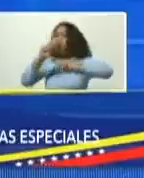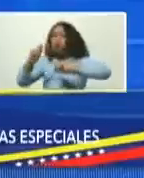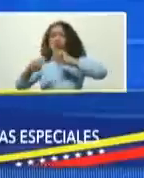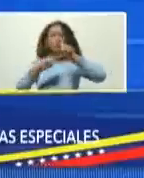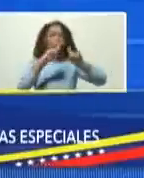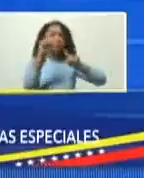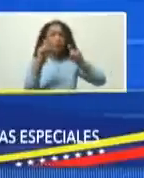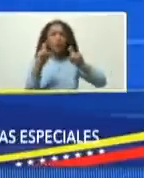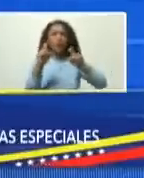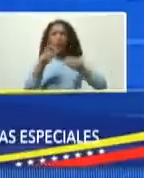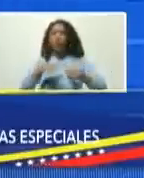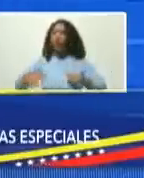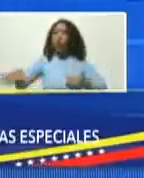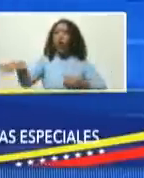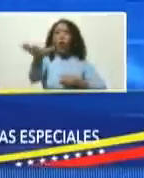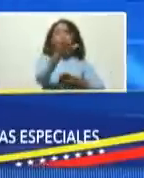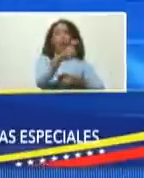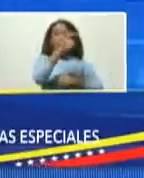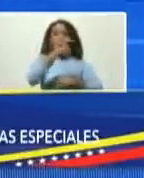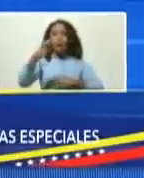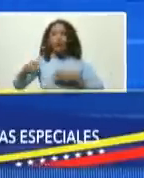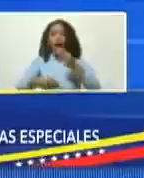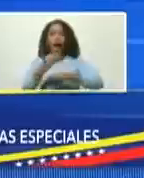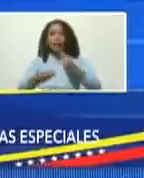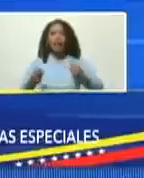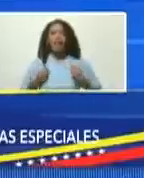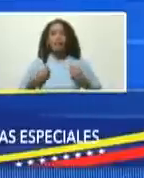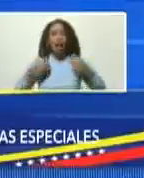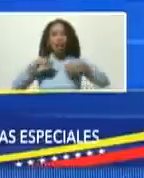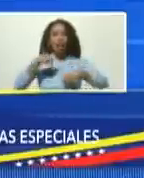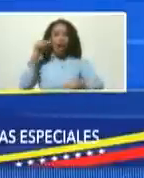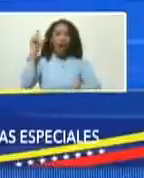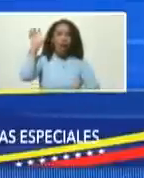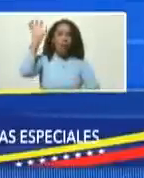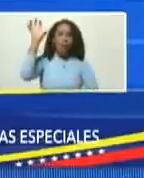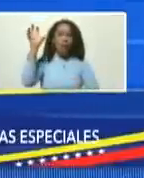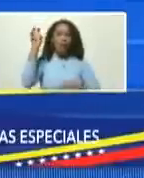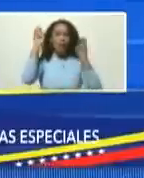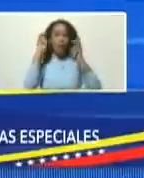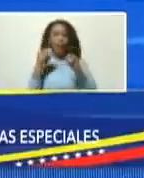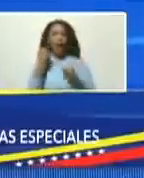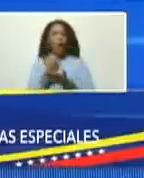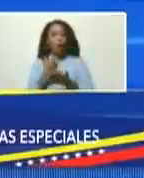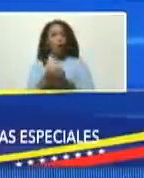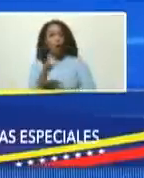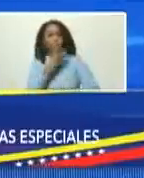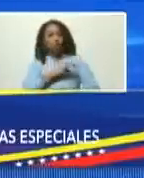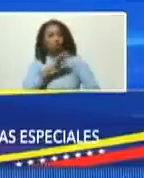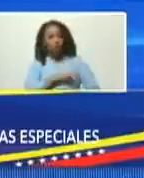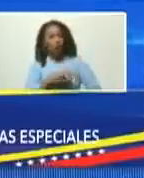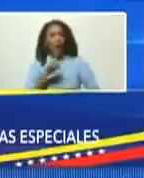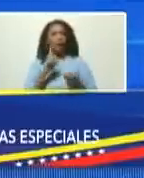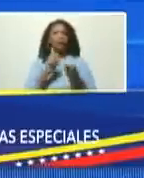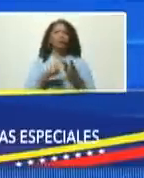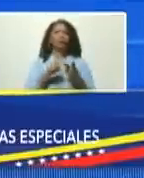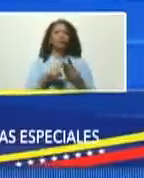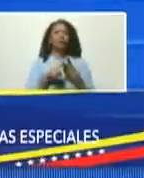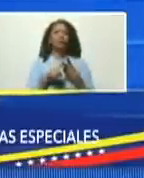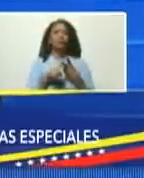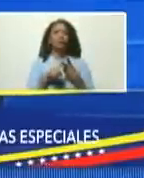por todos los factores que hacen vida en nuestro país. factores económicos, factores sociales, factores